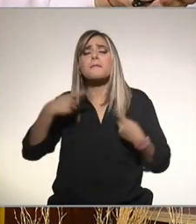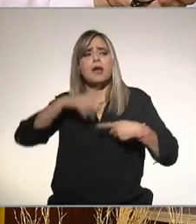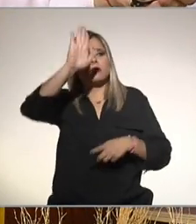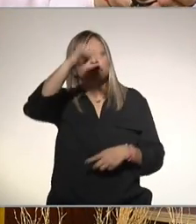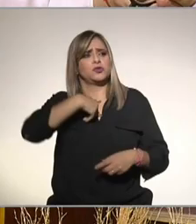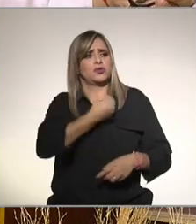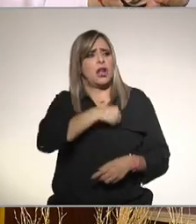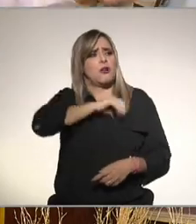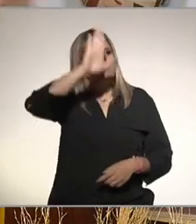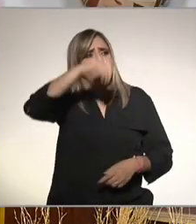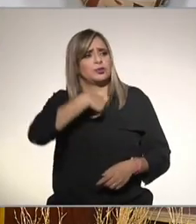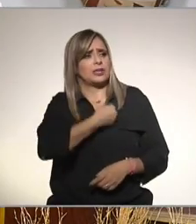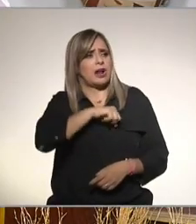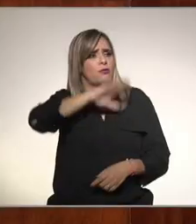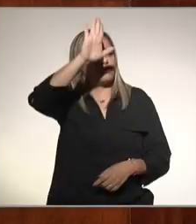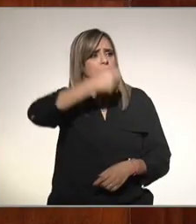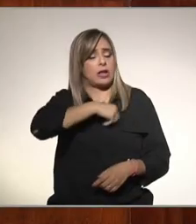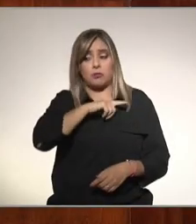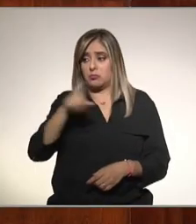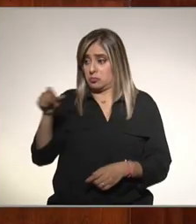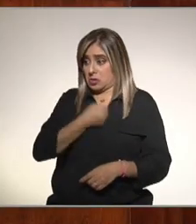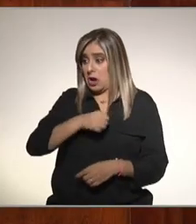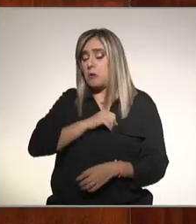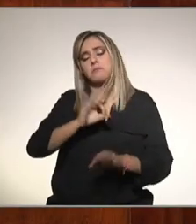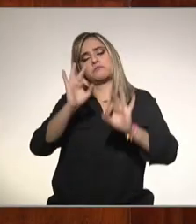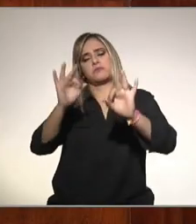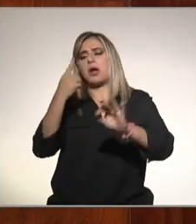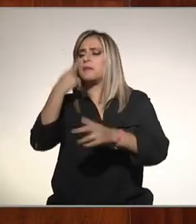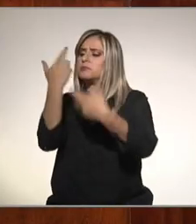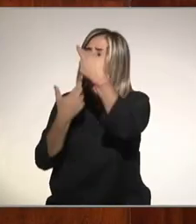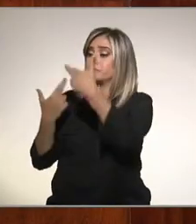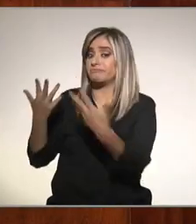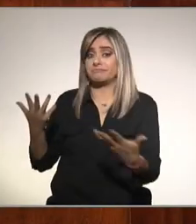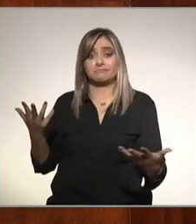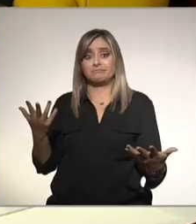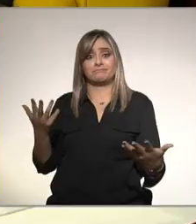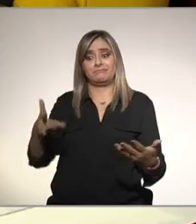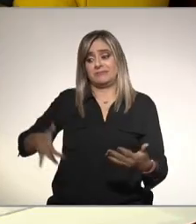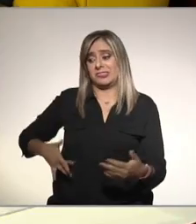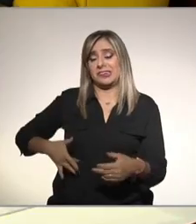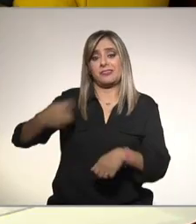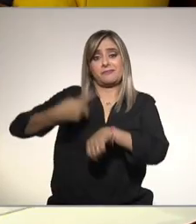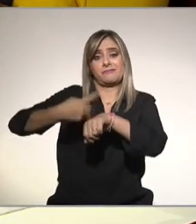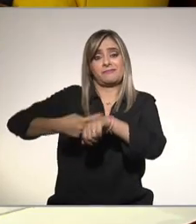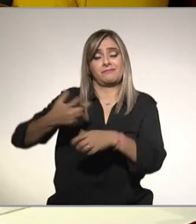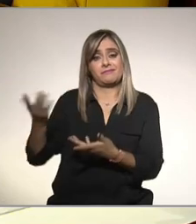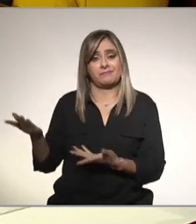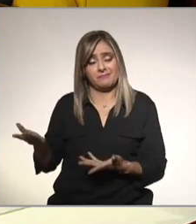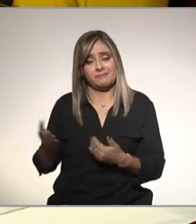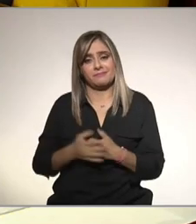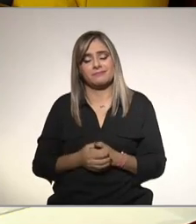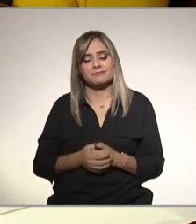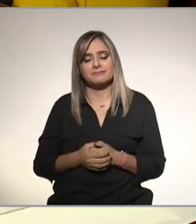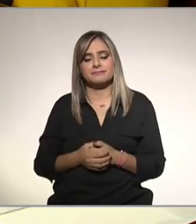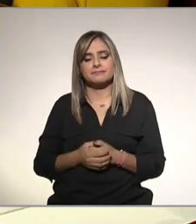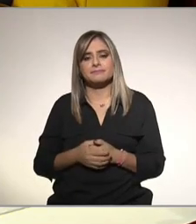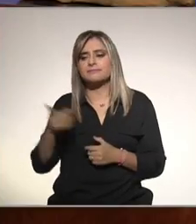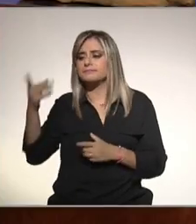altísimo altísimo con cifras verdaderamente alarmantes muy muy alto Citlaly cómo andamos con la gente afuera que qué nos quieren decir